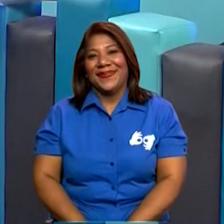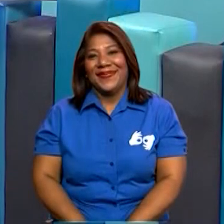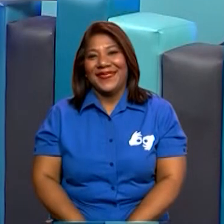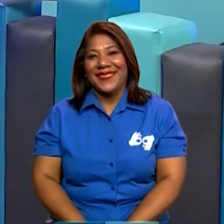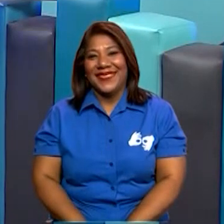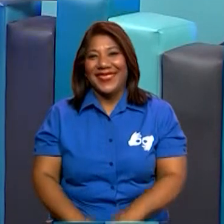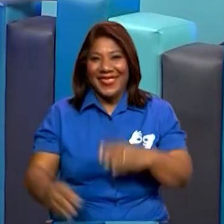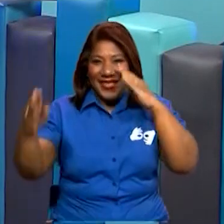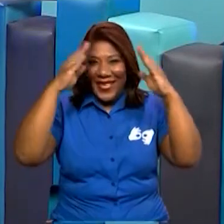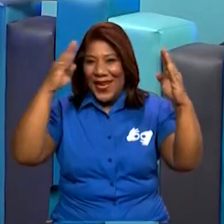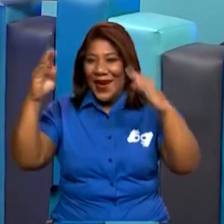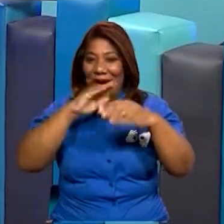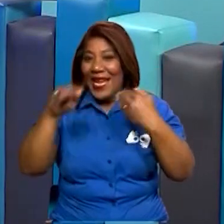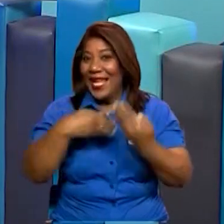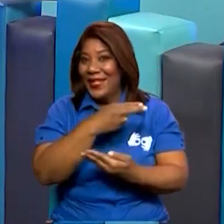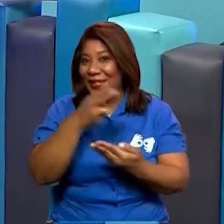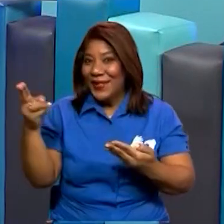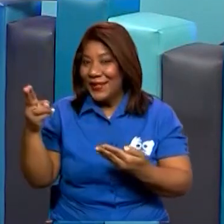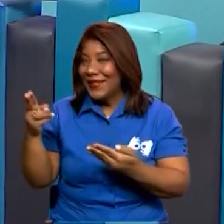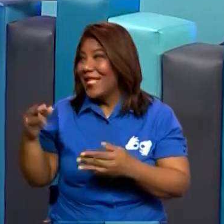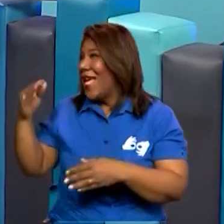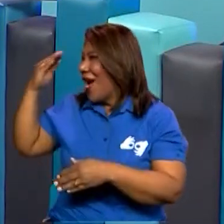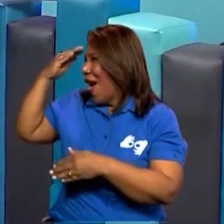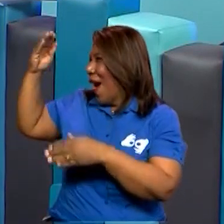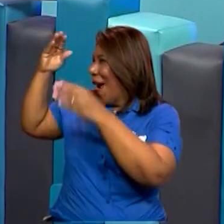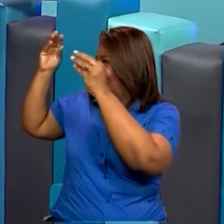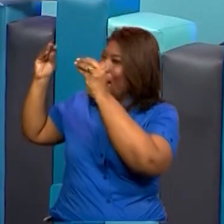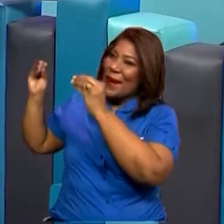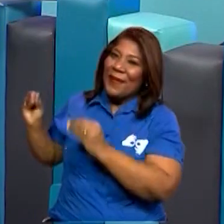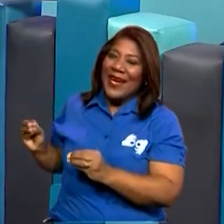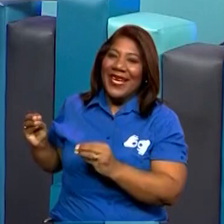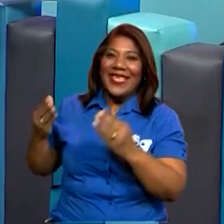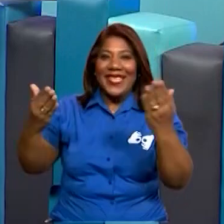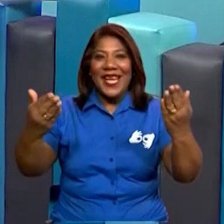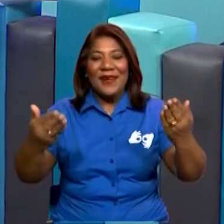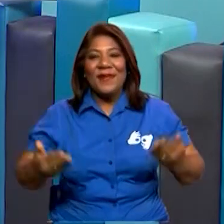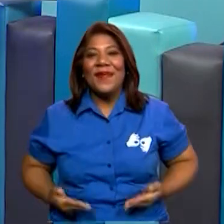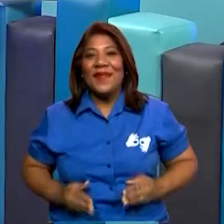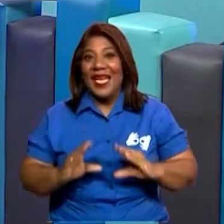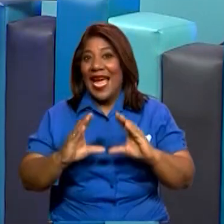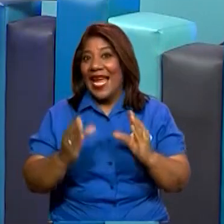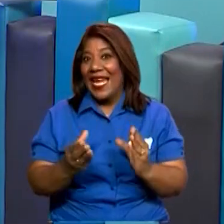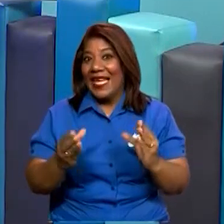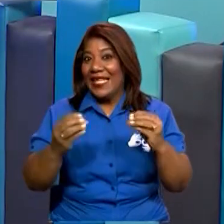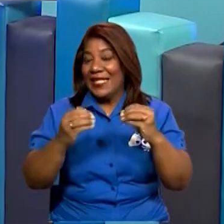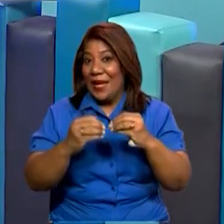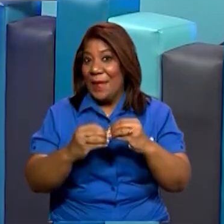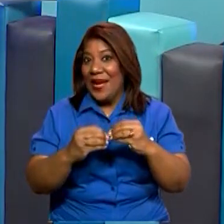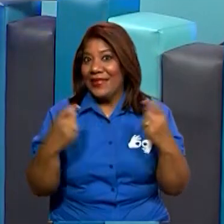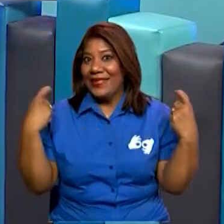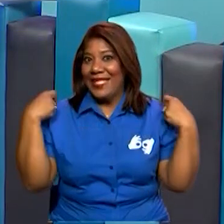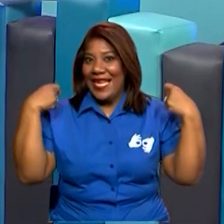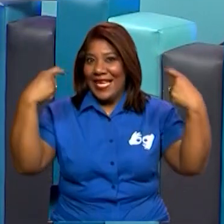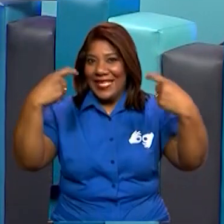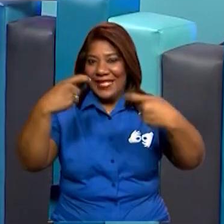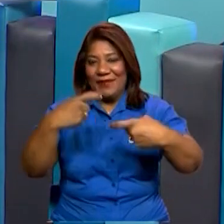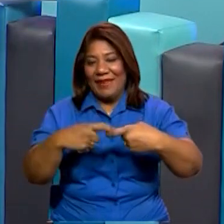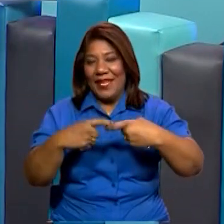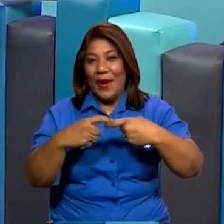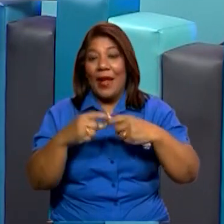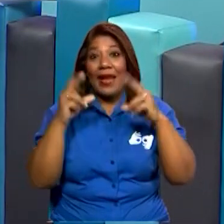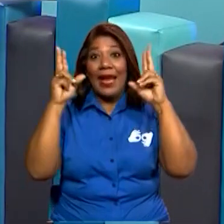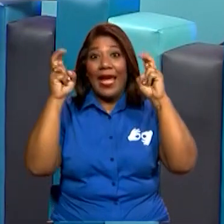¡Hola chicos! ¡Hola maestra! Bienvenidos a otra clase más de español, con el tema la